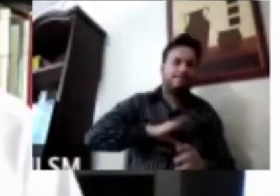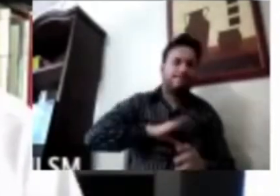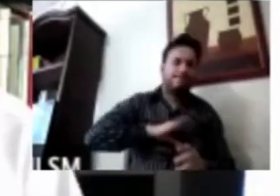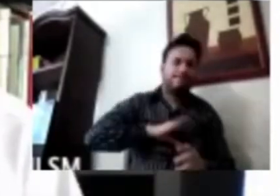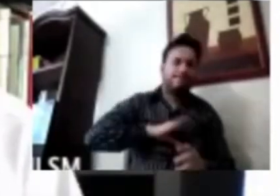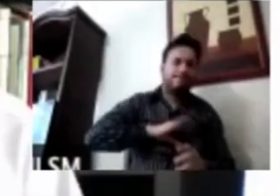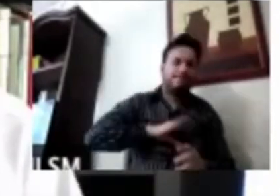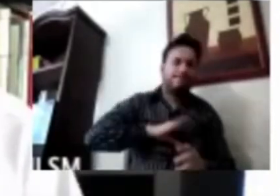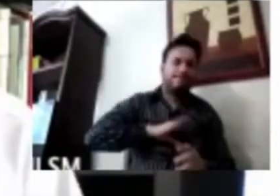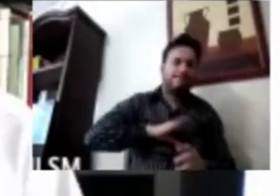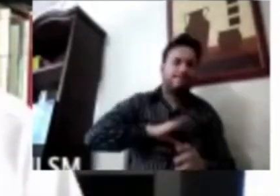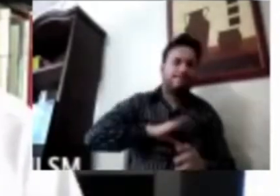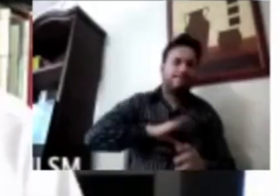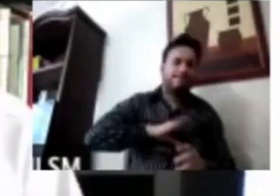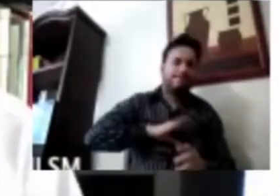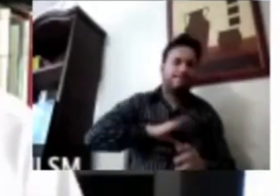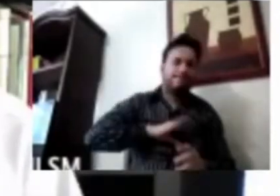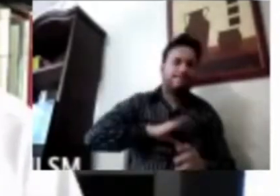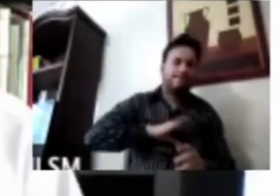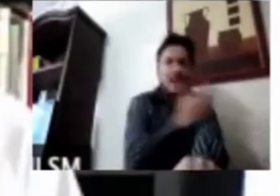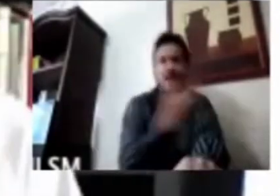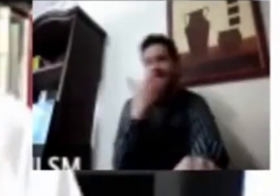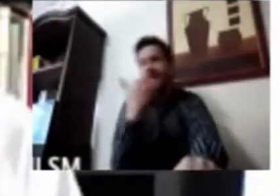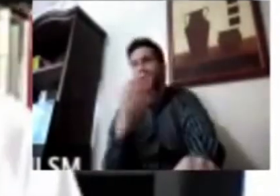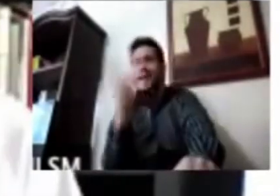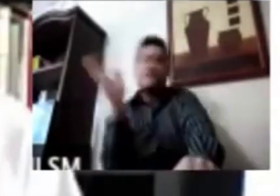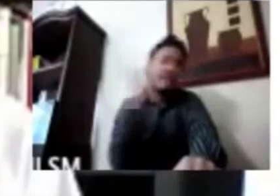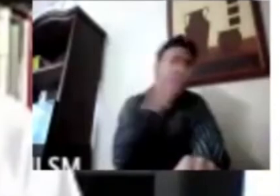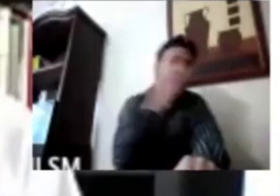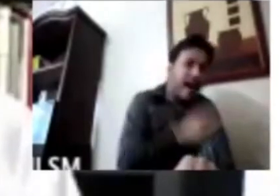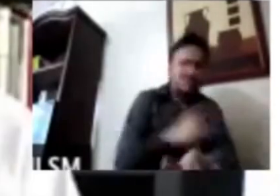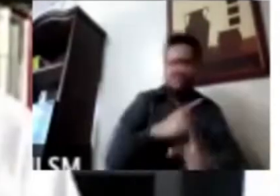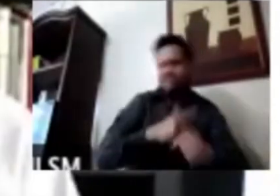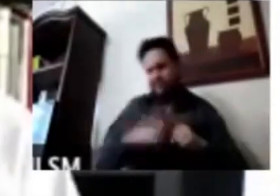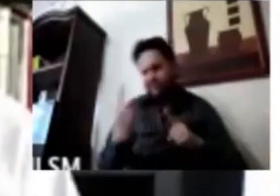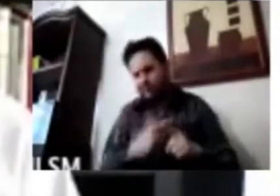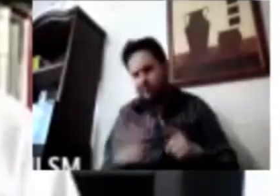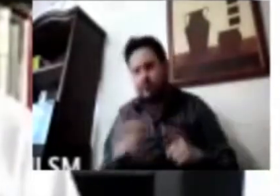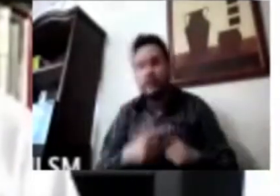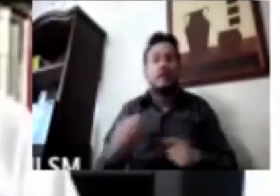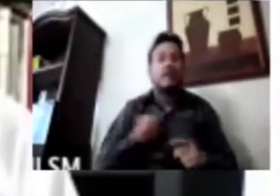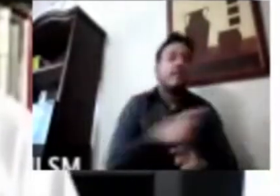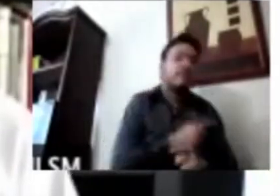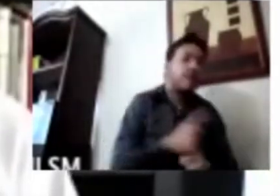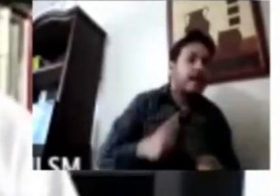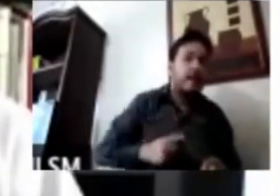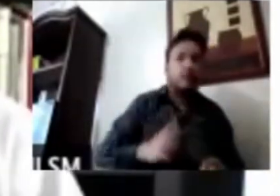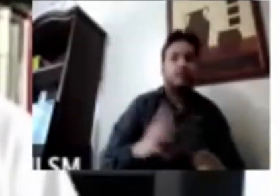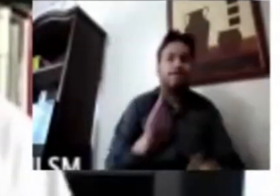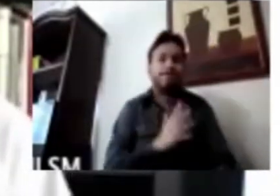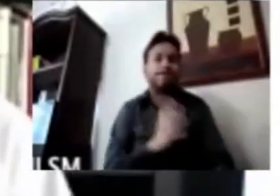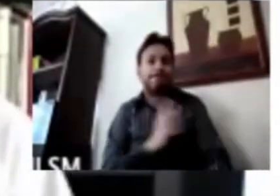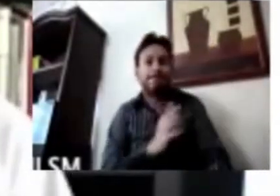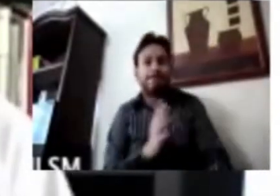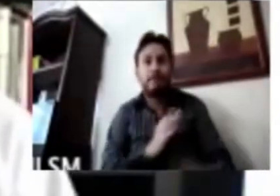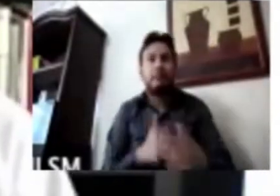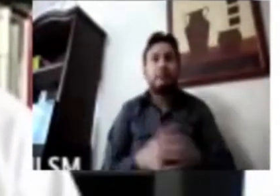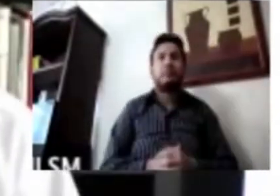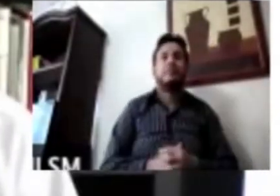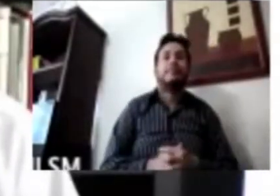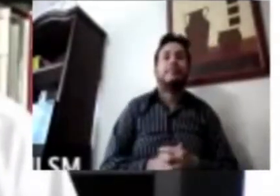acerca de las perspectivas que se viven. Por supuesto que esto debe tener alguna conexión, algún impacto con este